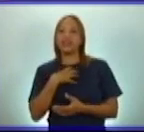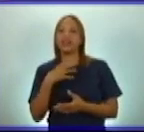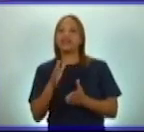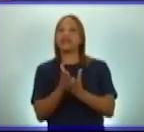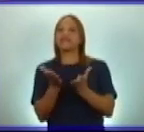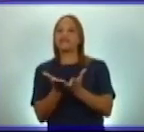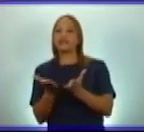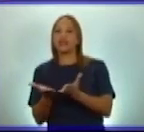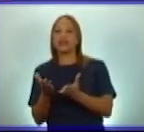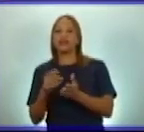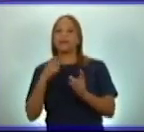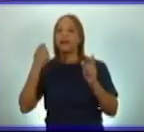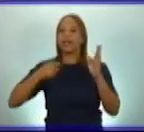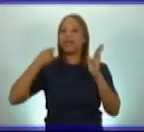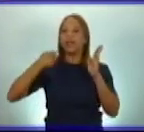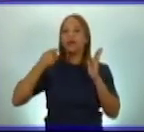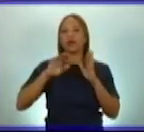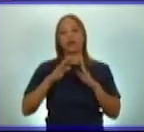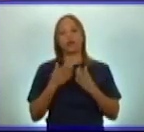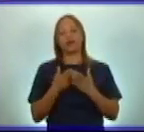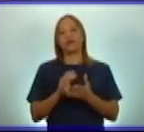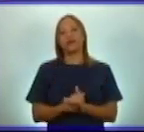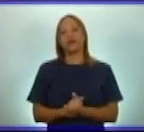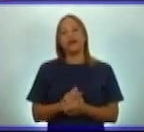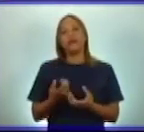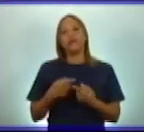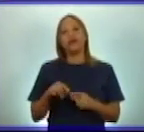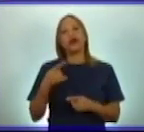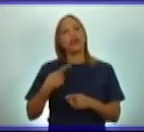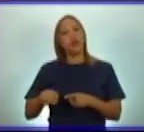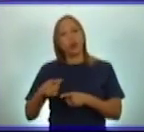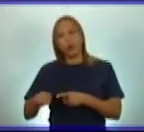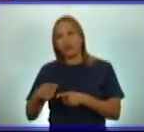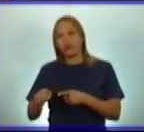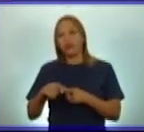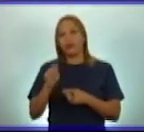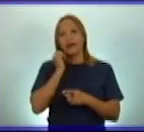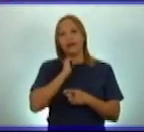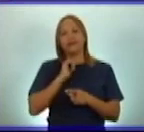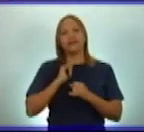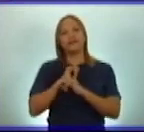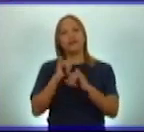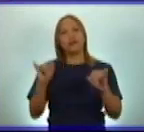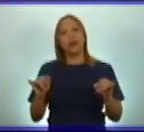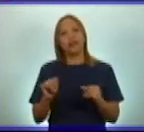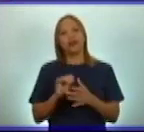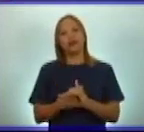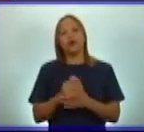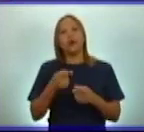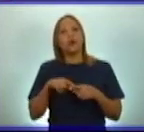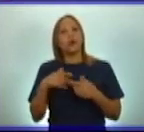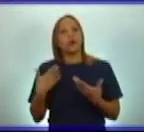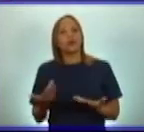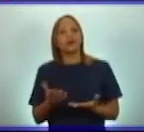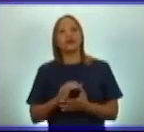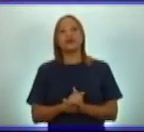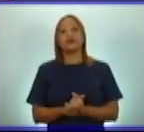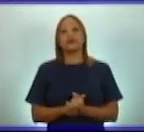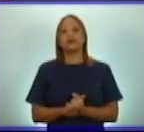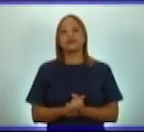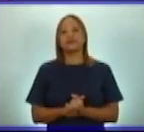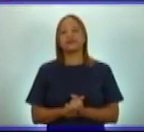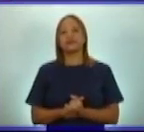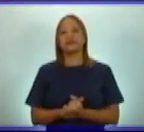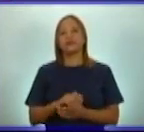Pero, también, existe otro recurso informático. ¿De qué o cuál tú